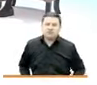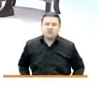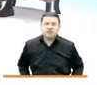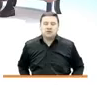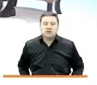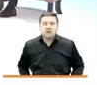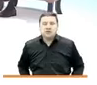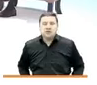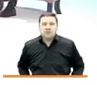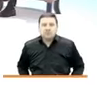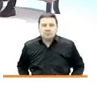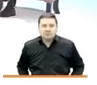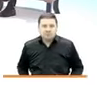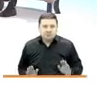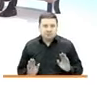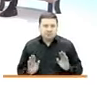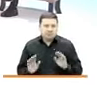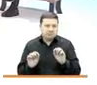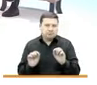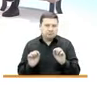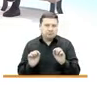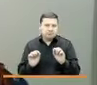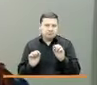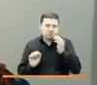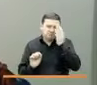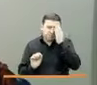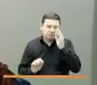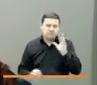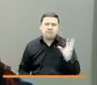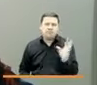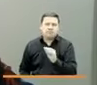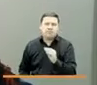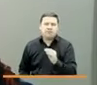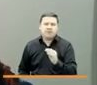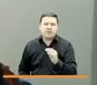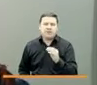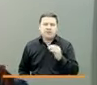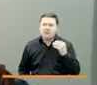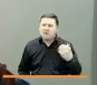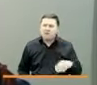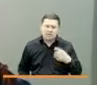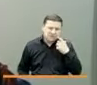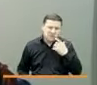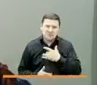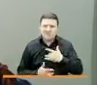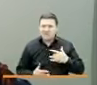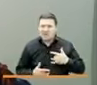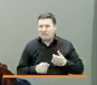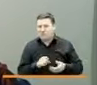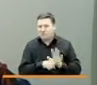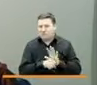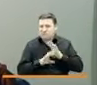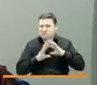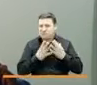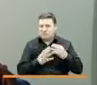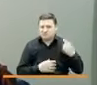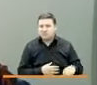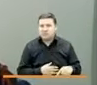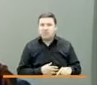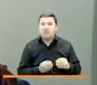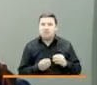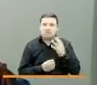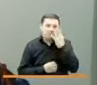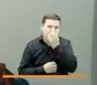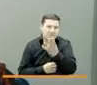Bueno, esto en medio de toda esta tragedia de salud que está viviendo el mundo entero fue algo maravilloso.